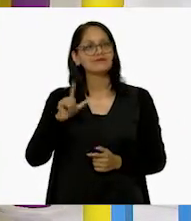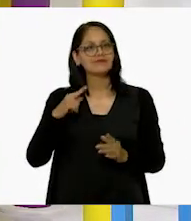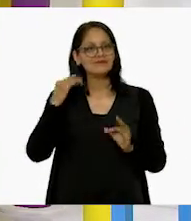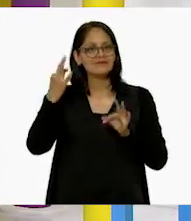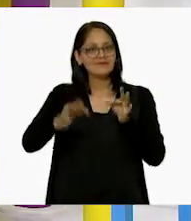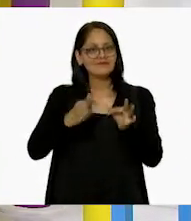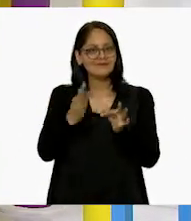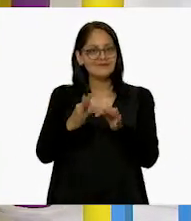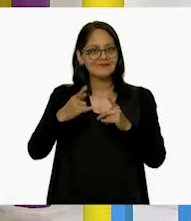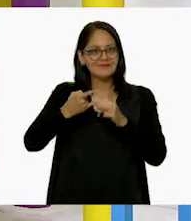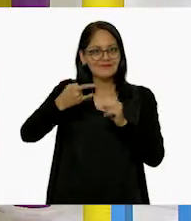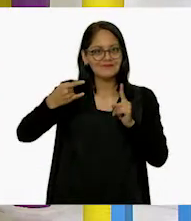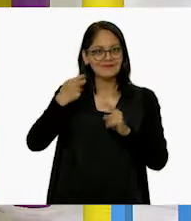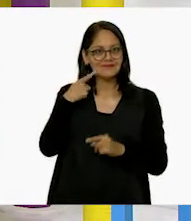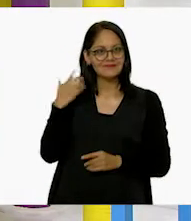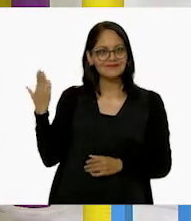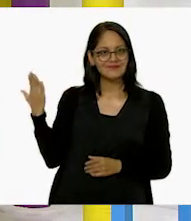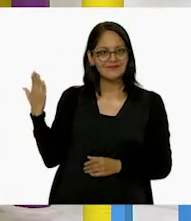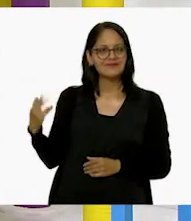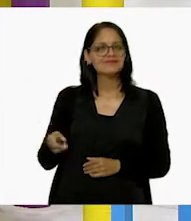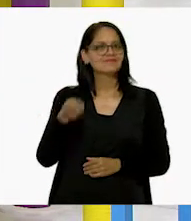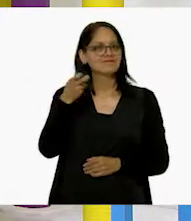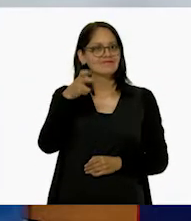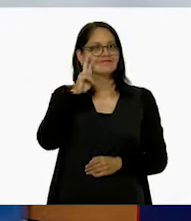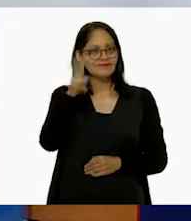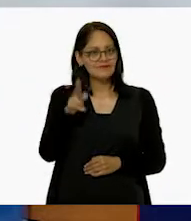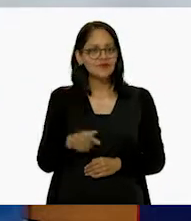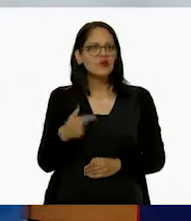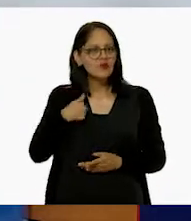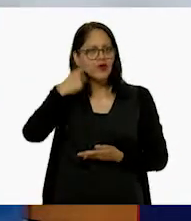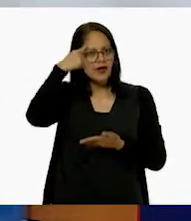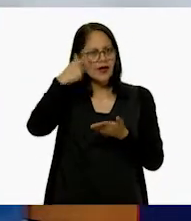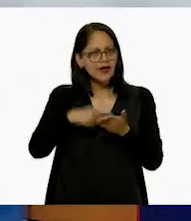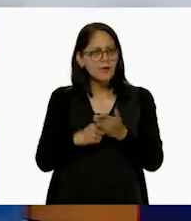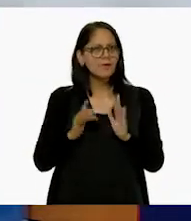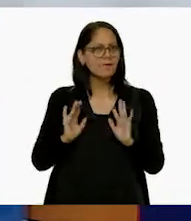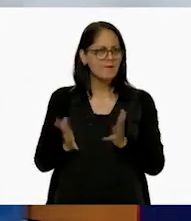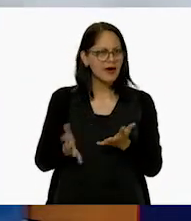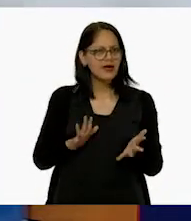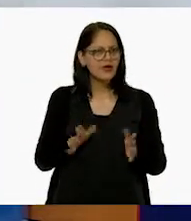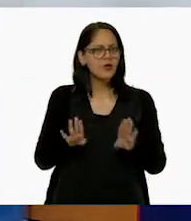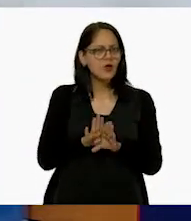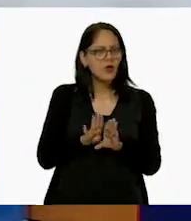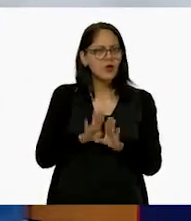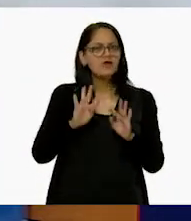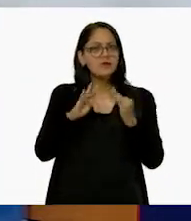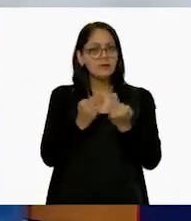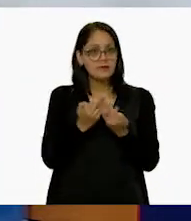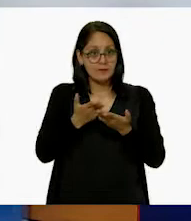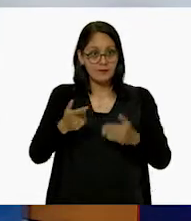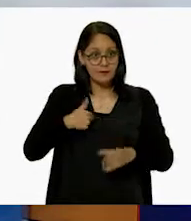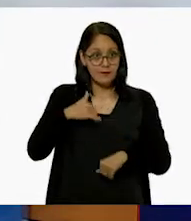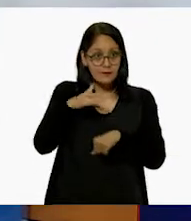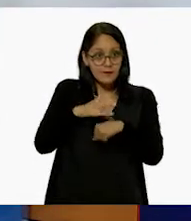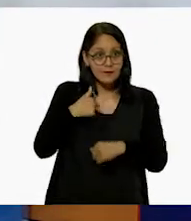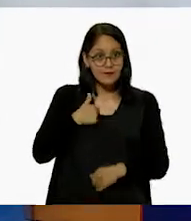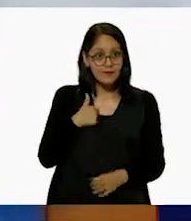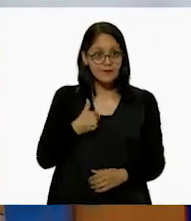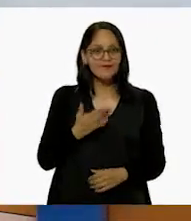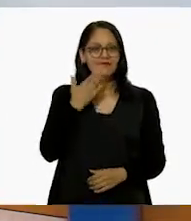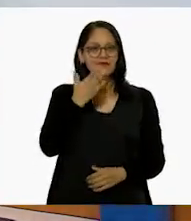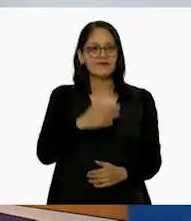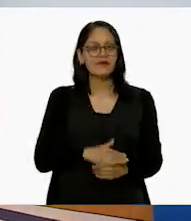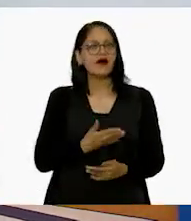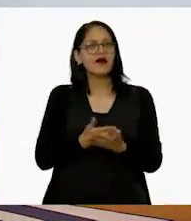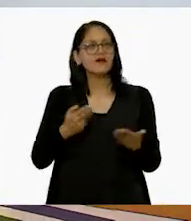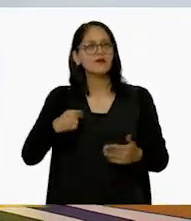así el rectángulo, más o menos así. Sí, lo estoy viendo. Creo que ya me puedo dar una idea de cómo formarlo. ¿Te parece si ahora es mi turno? ¡Sí! Bien.